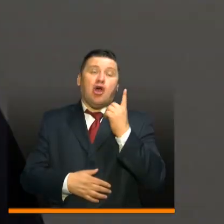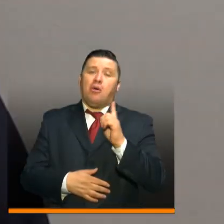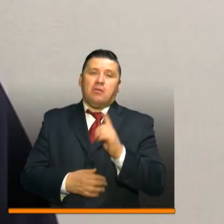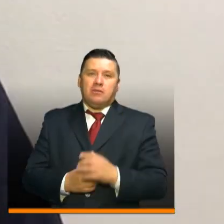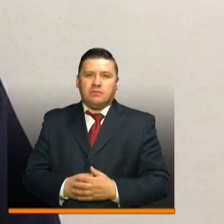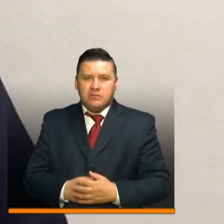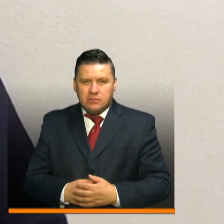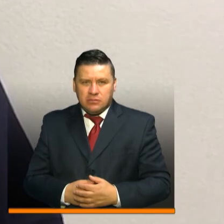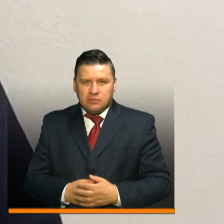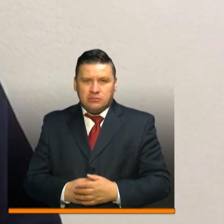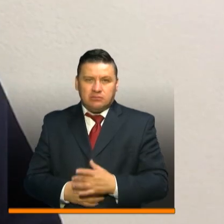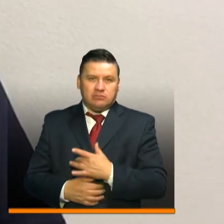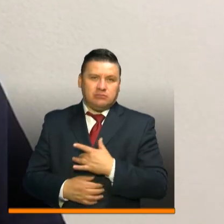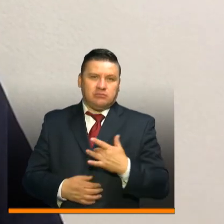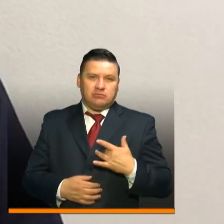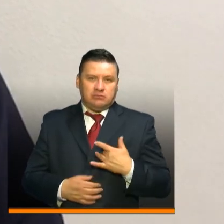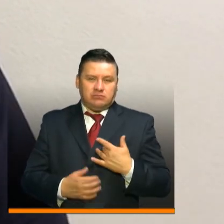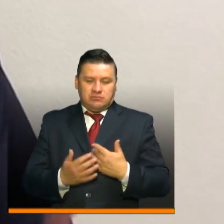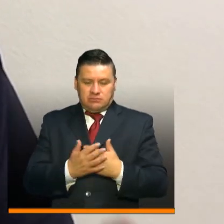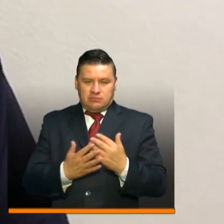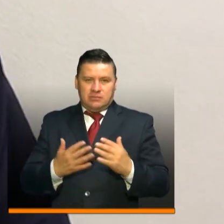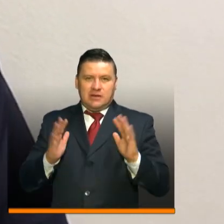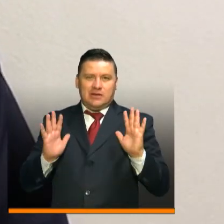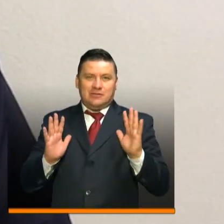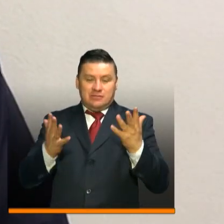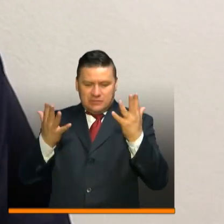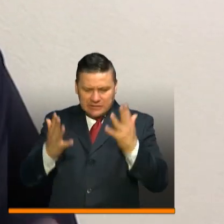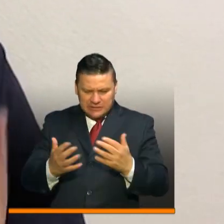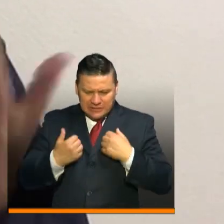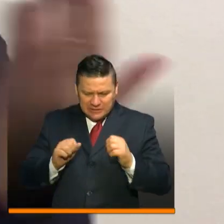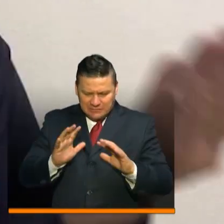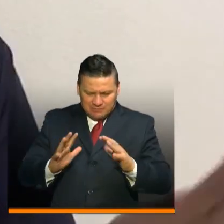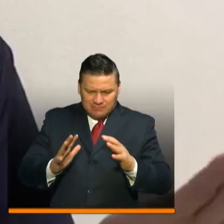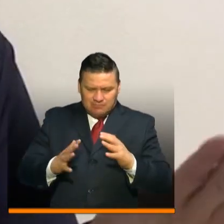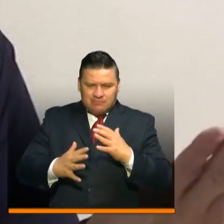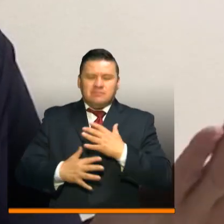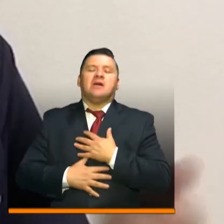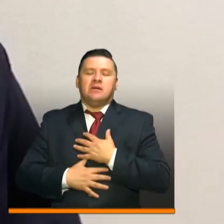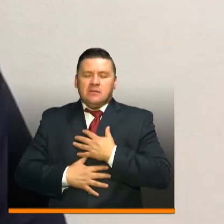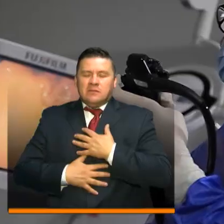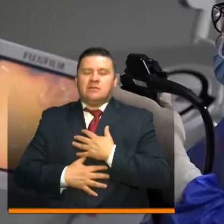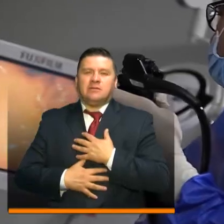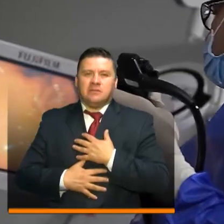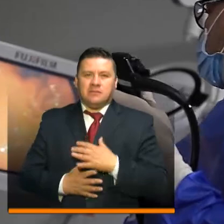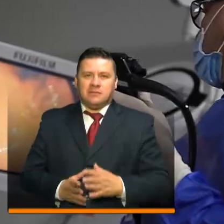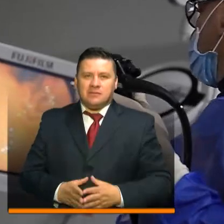solos. Tus saludos están nuestras manos. Con nuestro esfuerzo y dedicación respiraremos nuevos años.